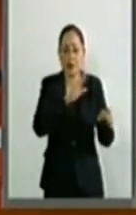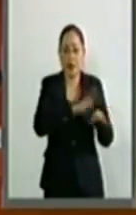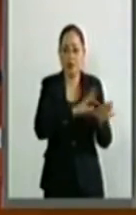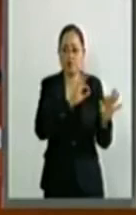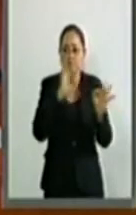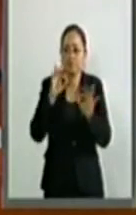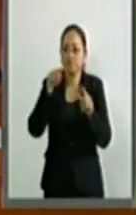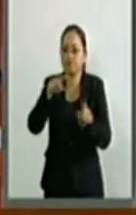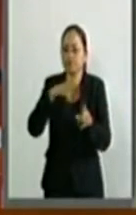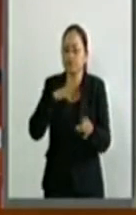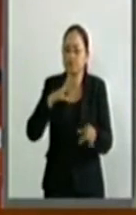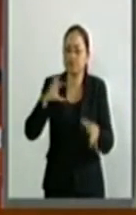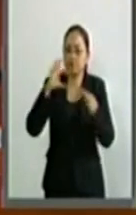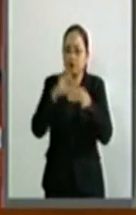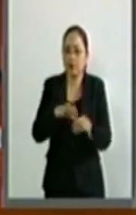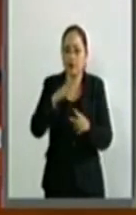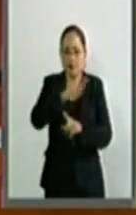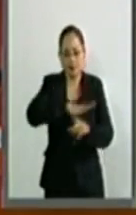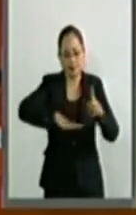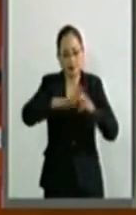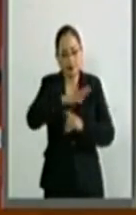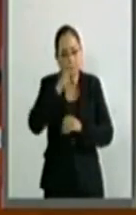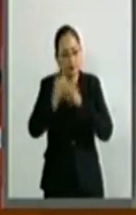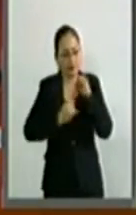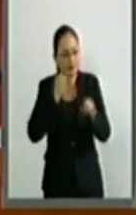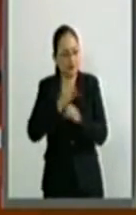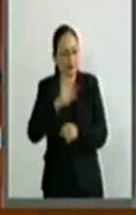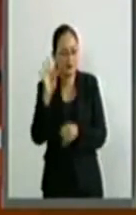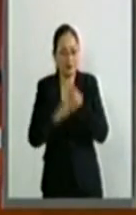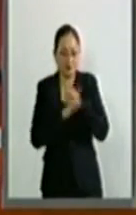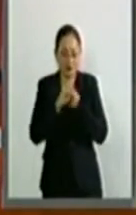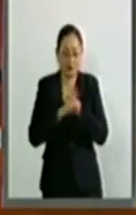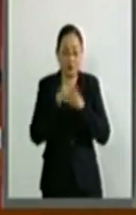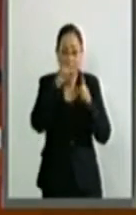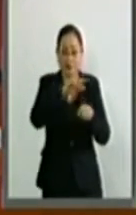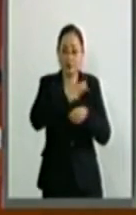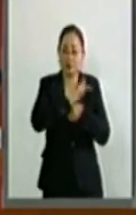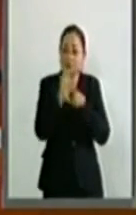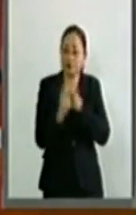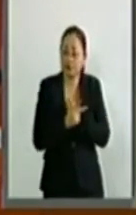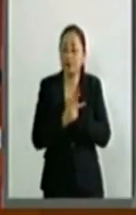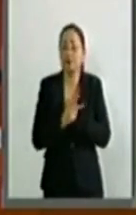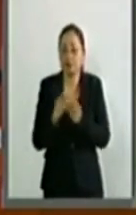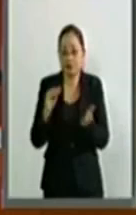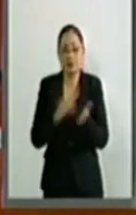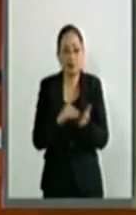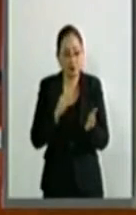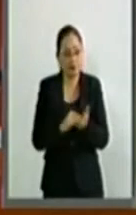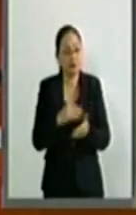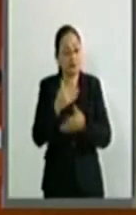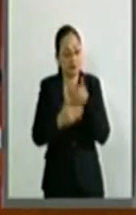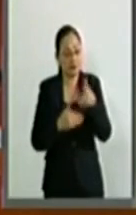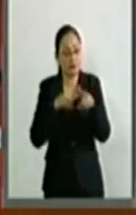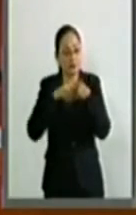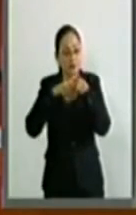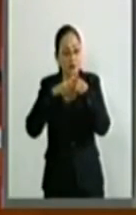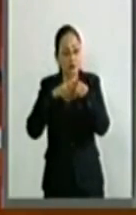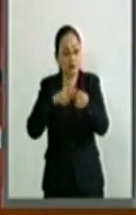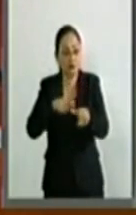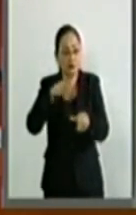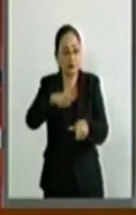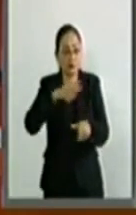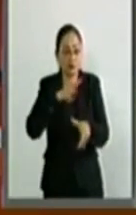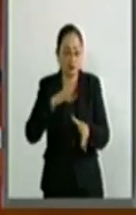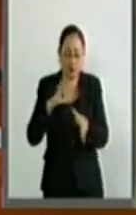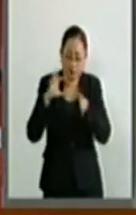y a pesar de un entorno internacional adverso este país ha sabido mantener sus tasas de